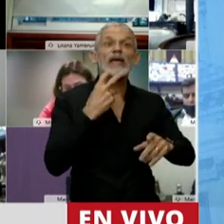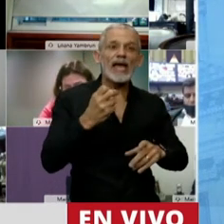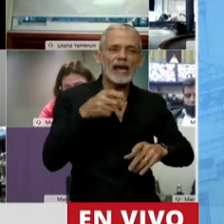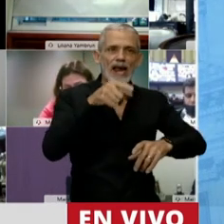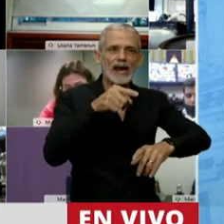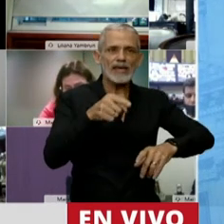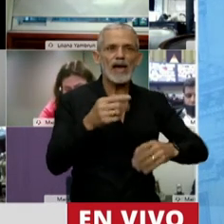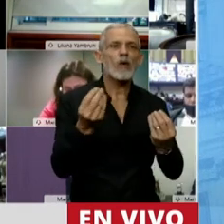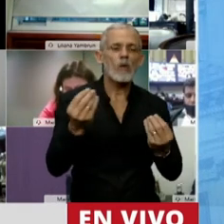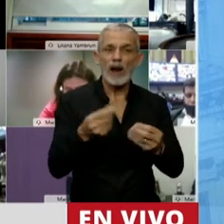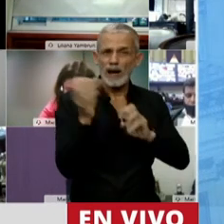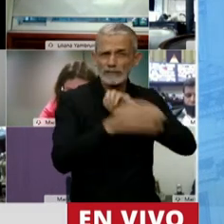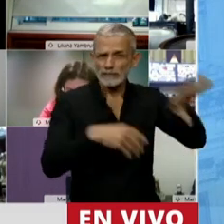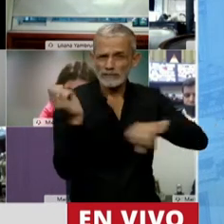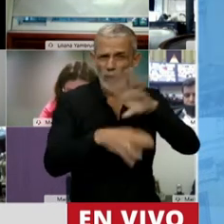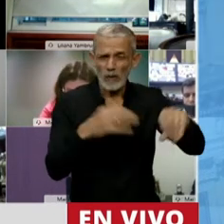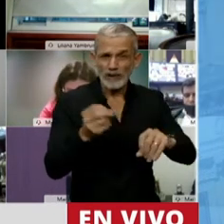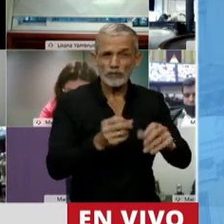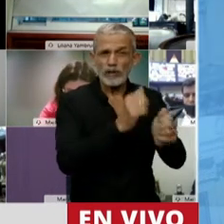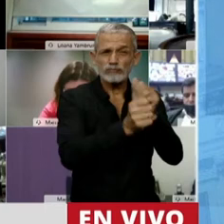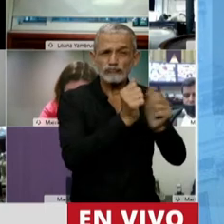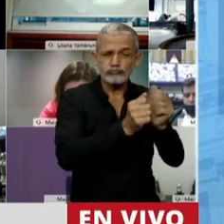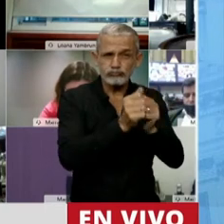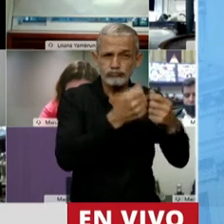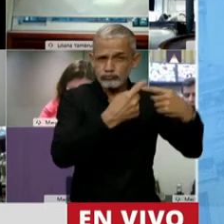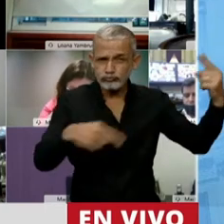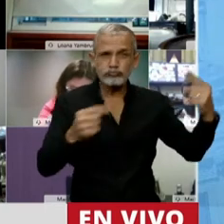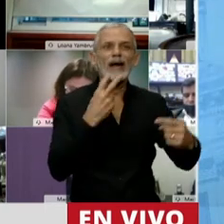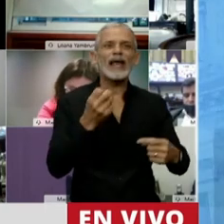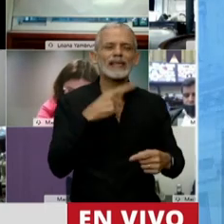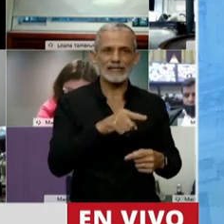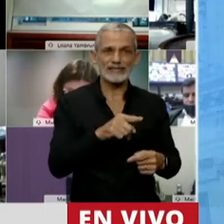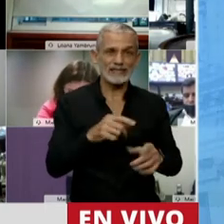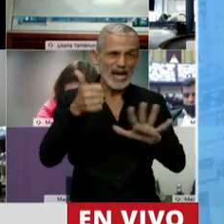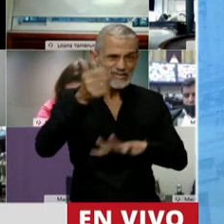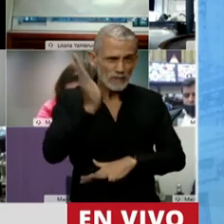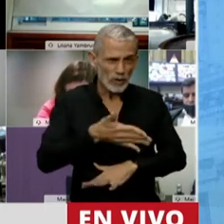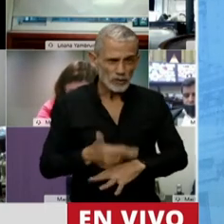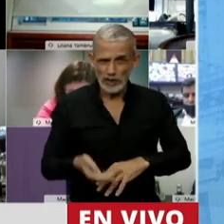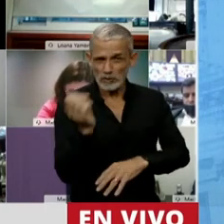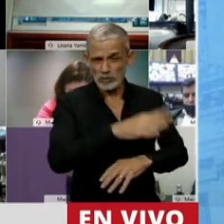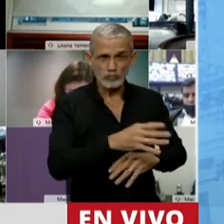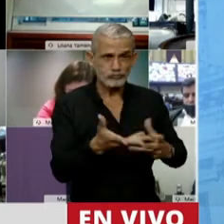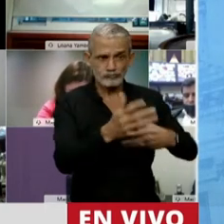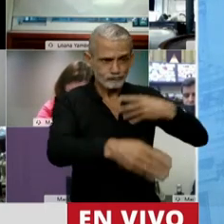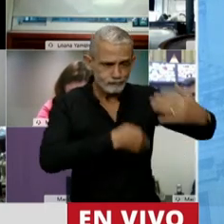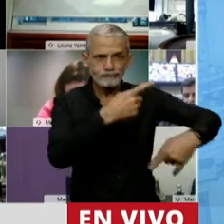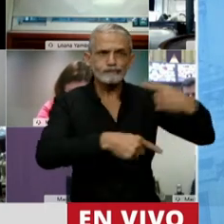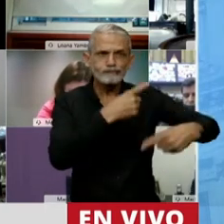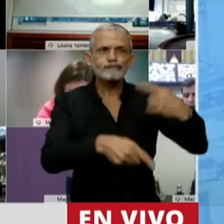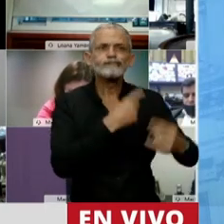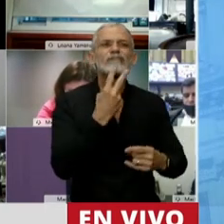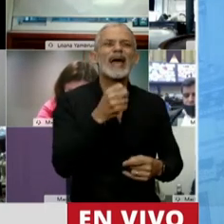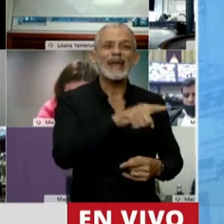la provincia que se produce con los residuos. Y estamos ocupando solamente un 6% de los residuos. Calcule si ocupamos el 100% de los residuos.